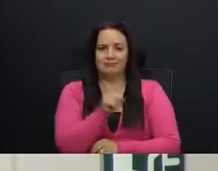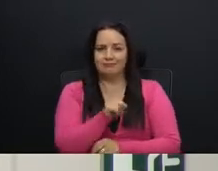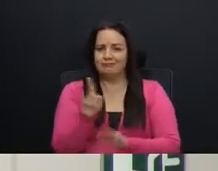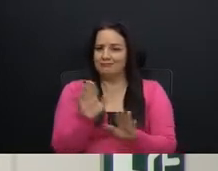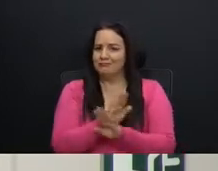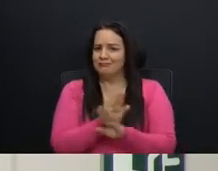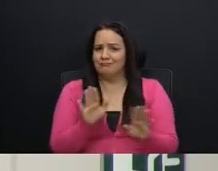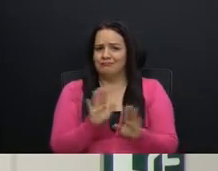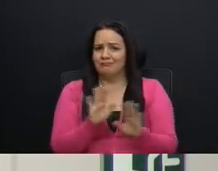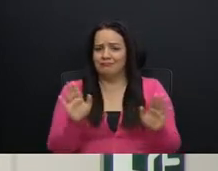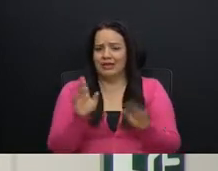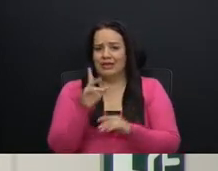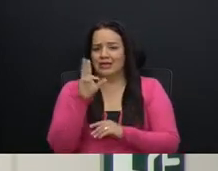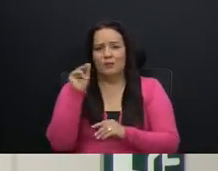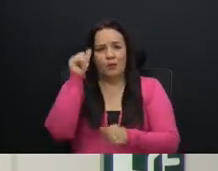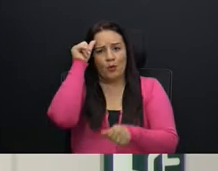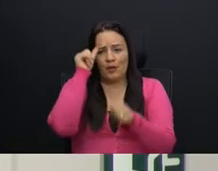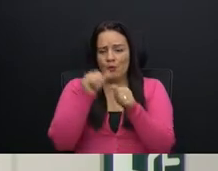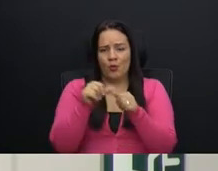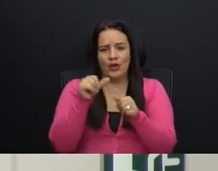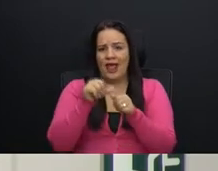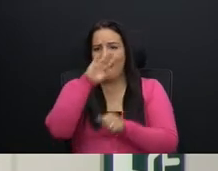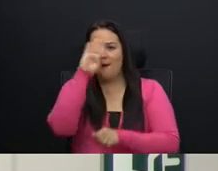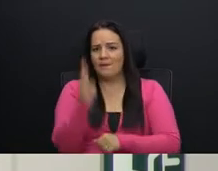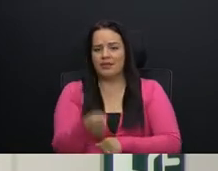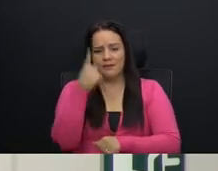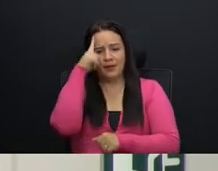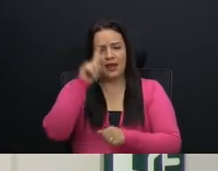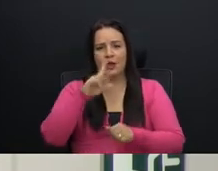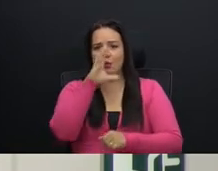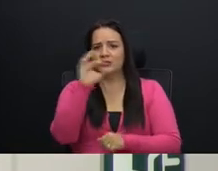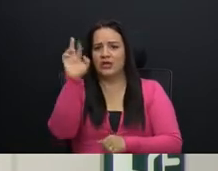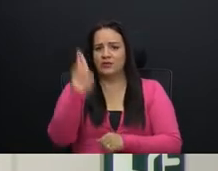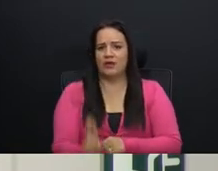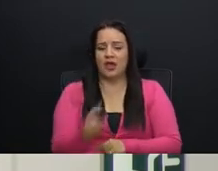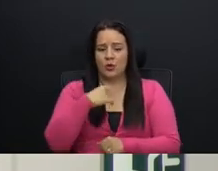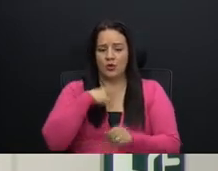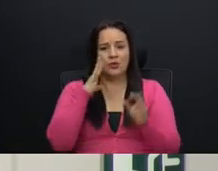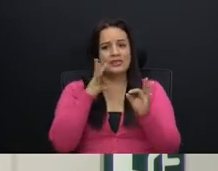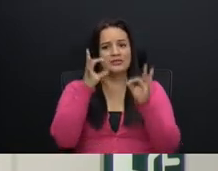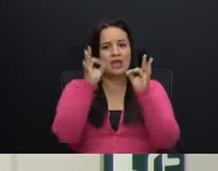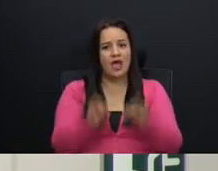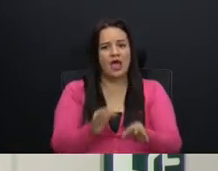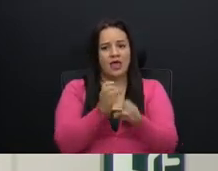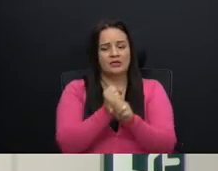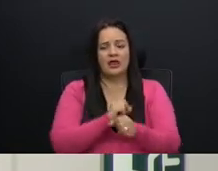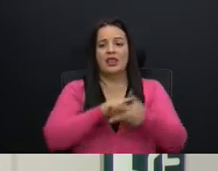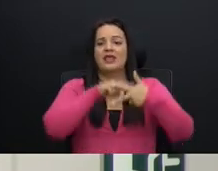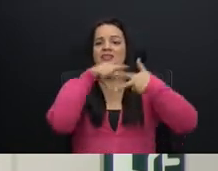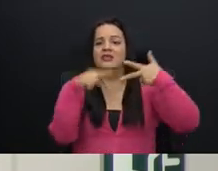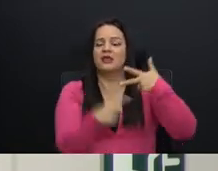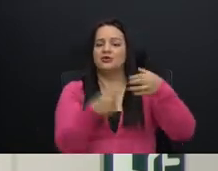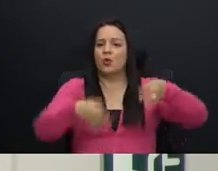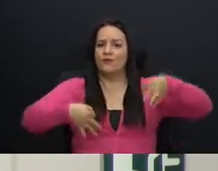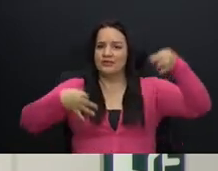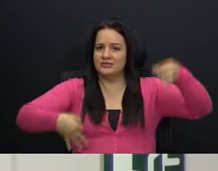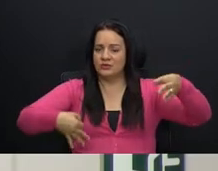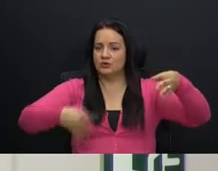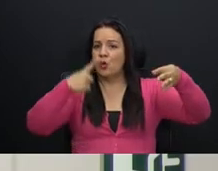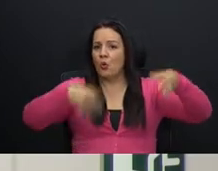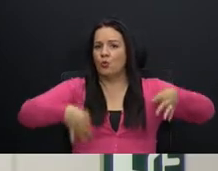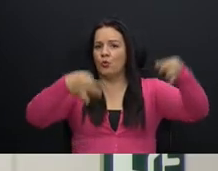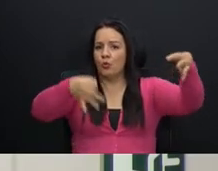memoria jamás para Costa Rica. Hoy he decidido hacer tres oficios, uno al Ministerio de la